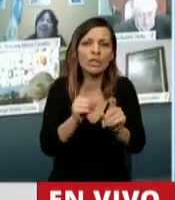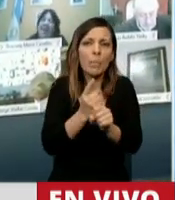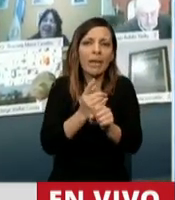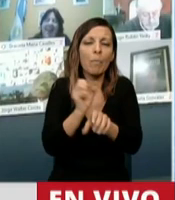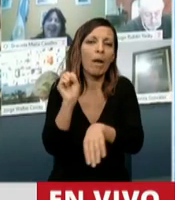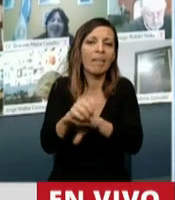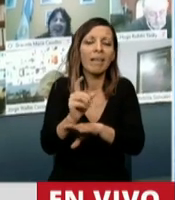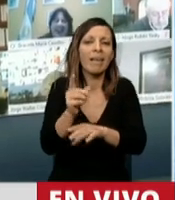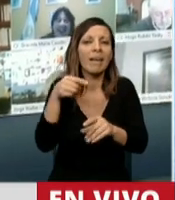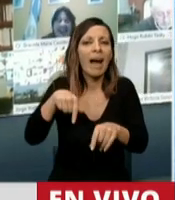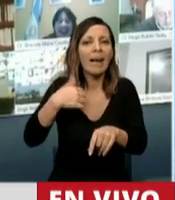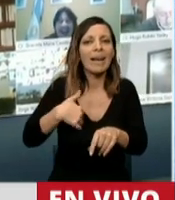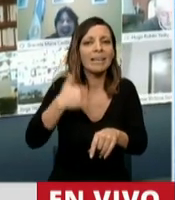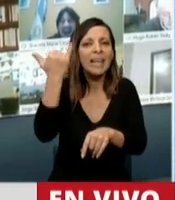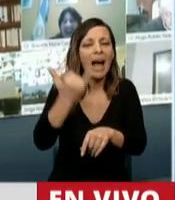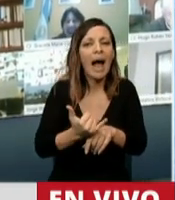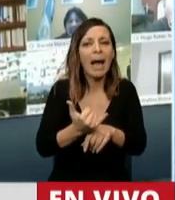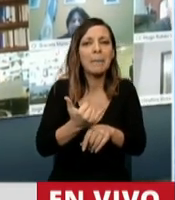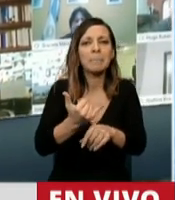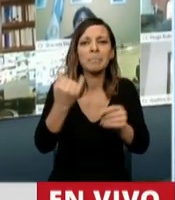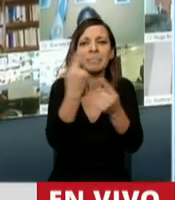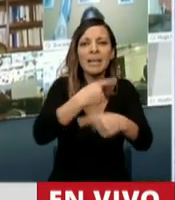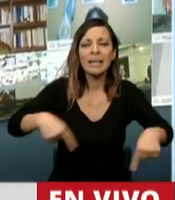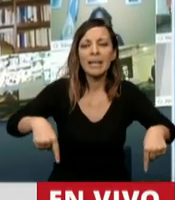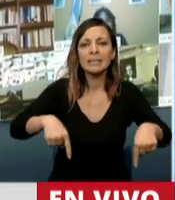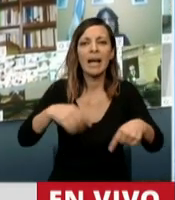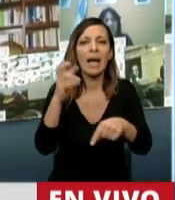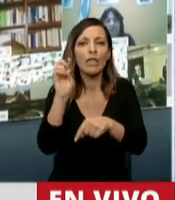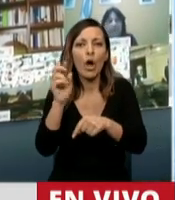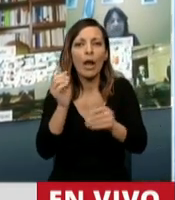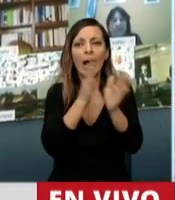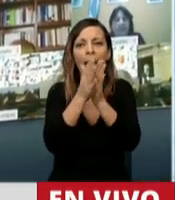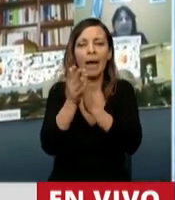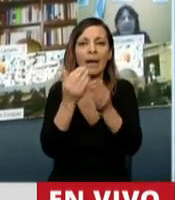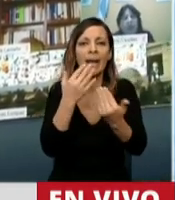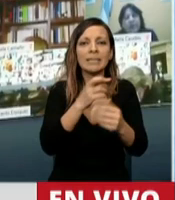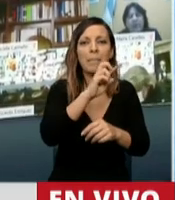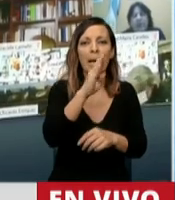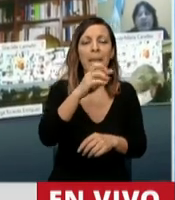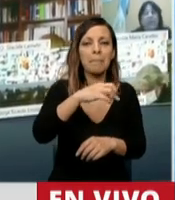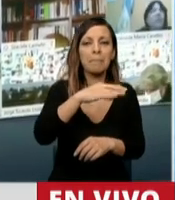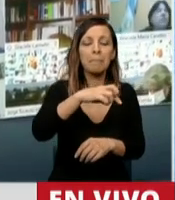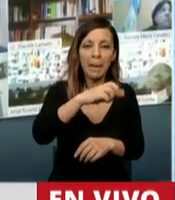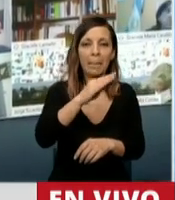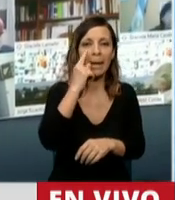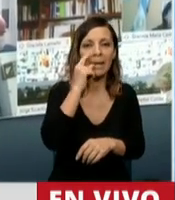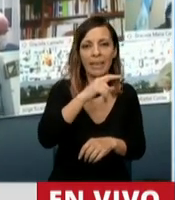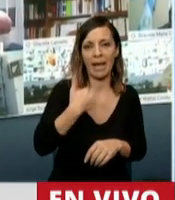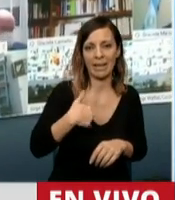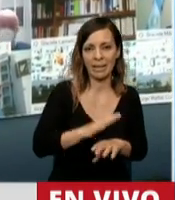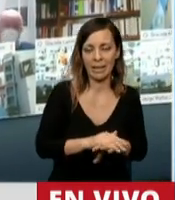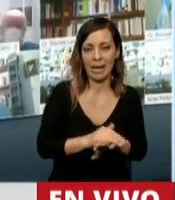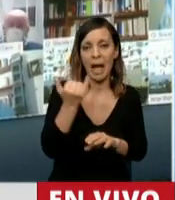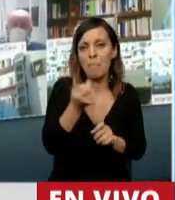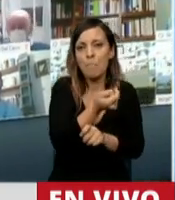Argentina tenemos un stock de riqueza dolarizada en el exterior equivalente al Producto Bruto Interno de un año en la Argentina, que un grupo, un puñado